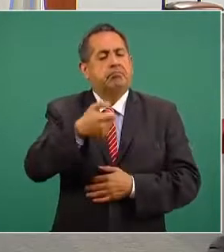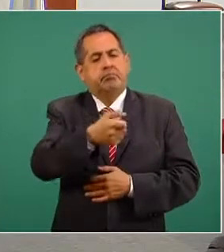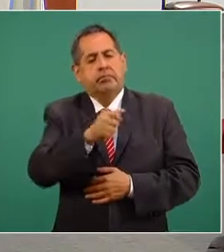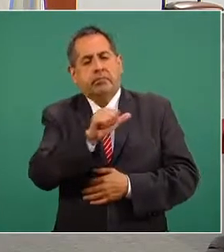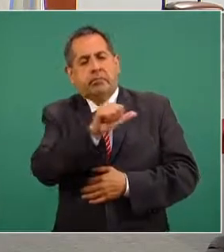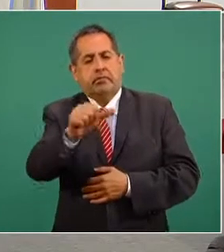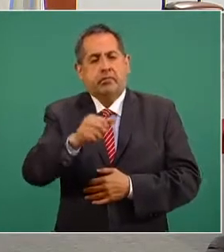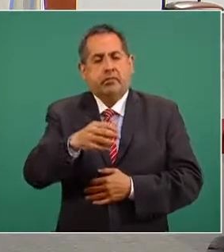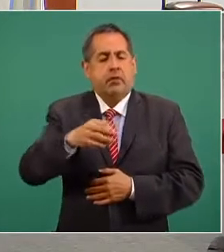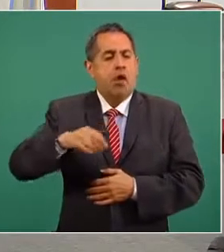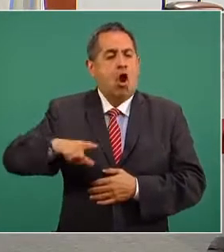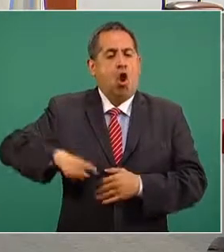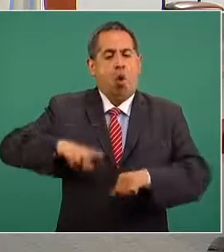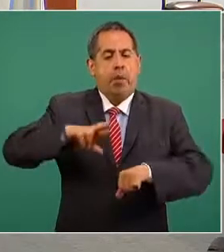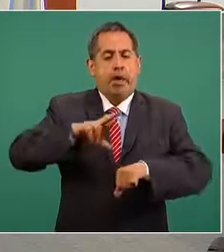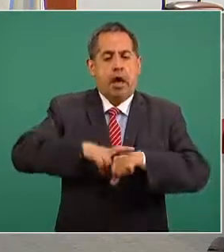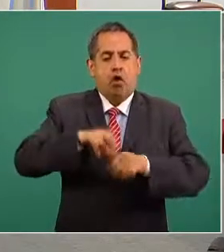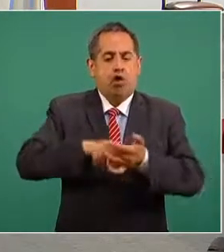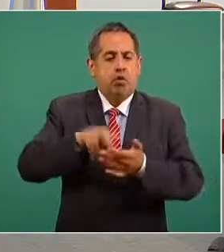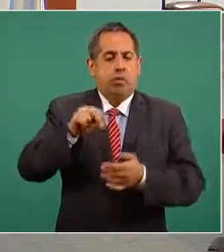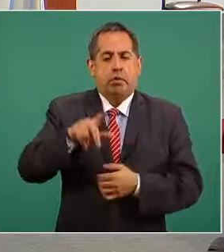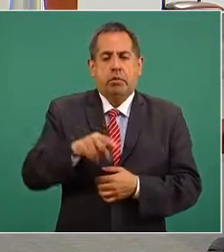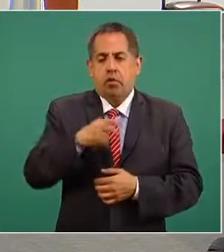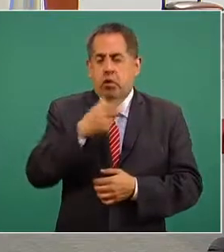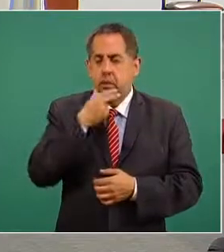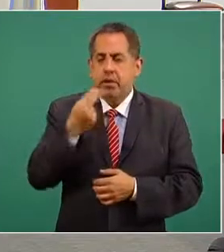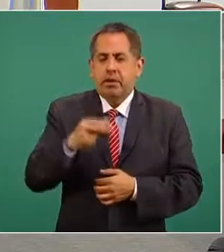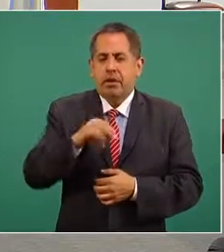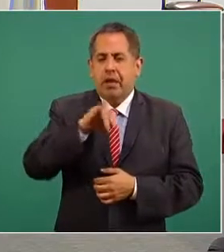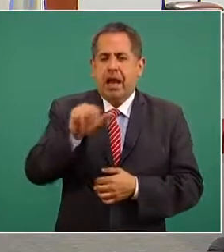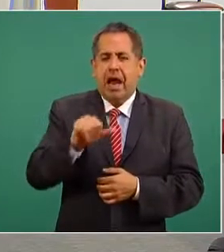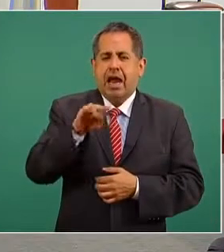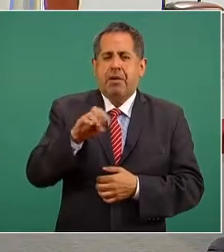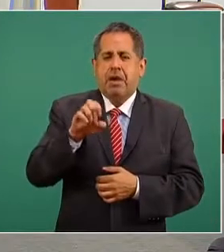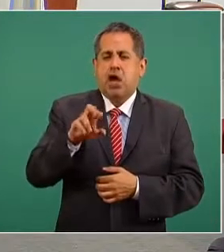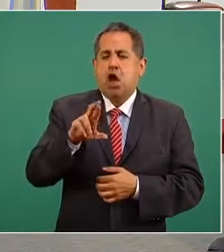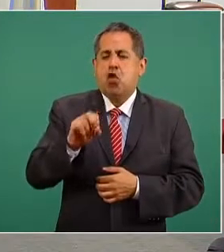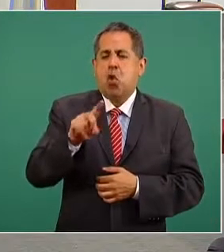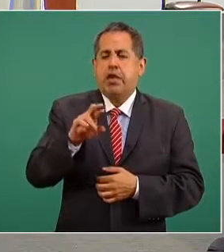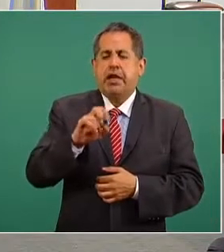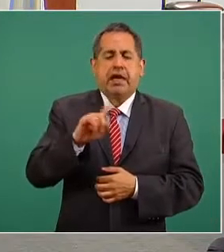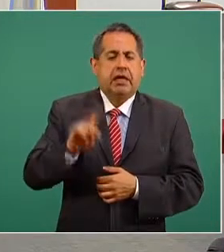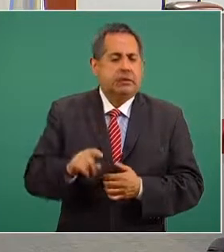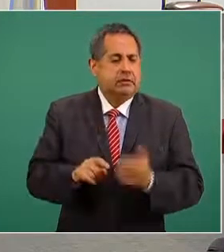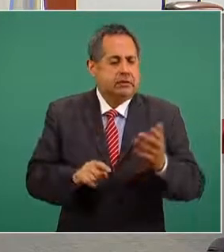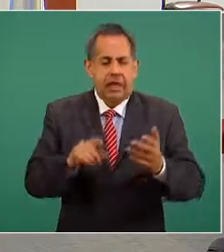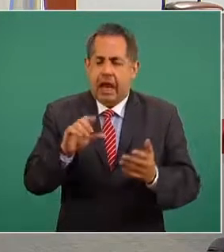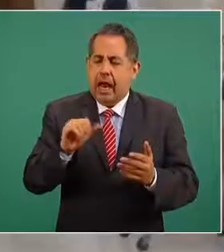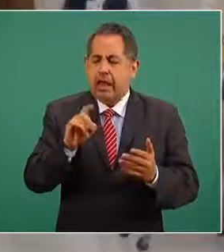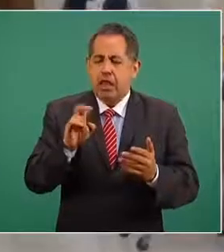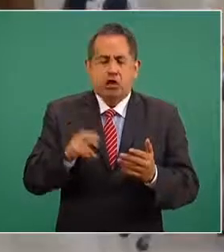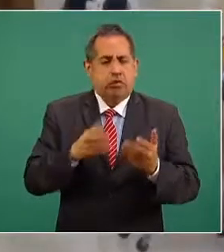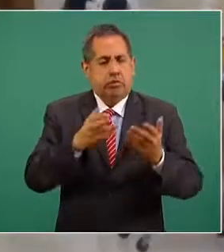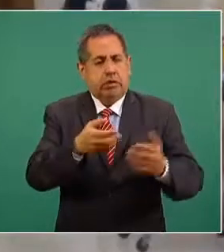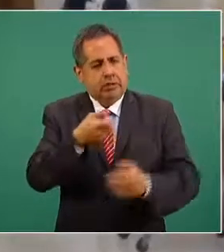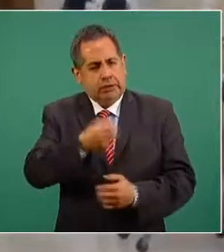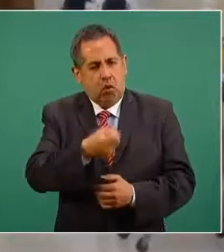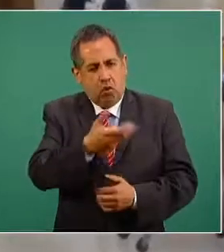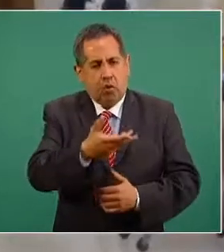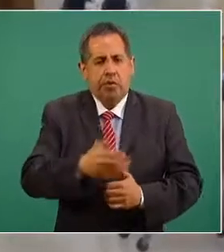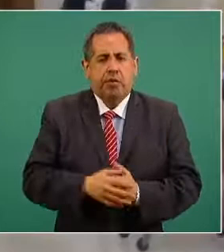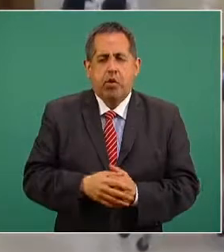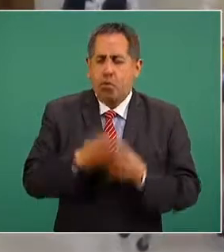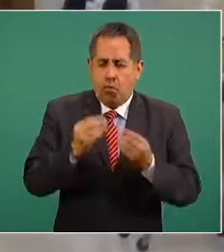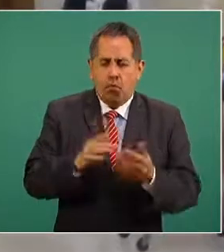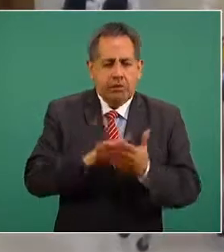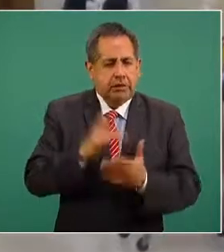gobernador de Nuevo León a Jaime Rodríguez Calderón un saludo y